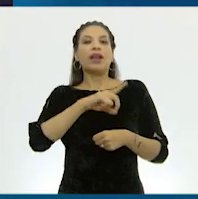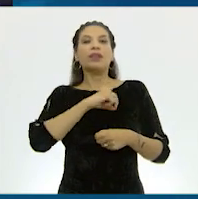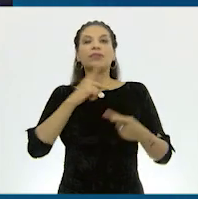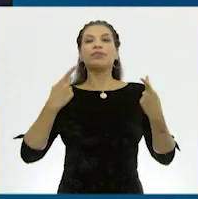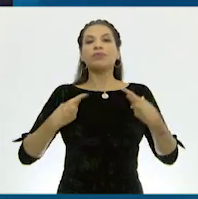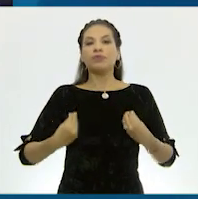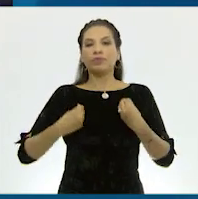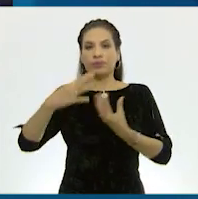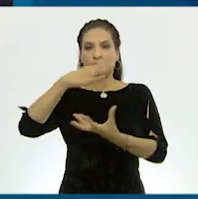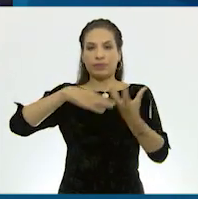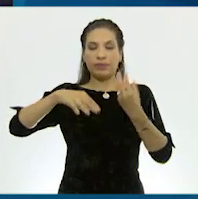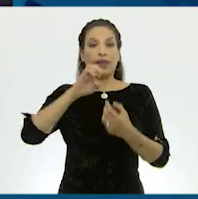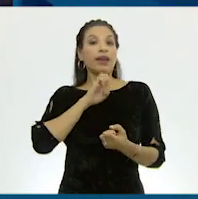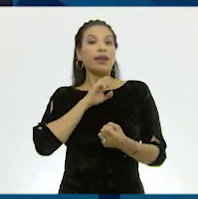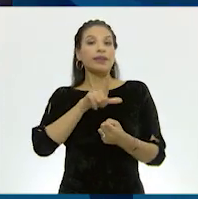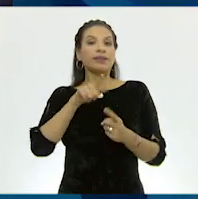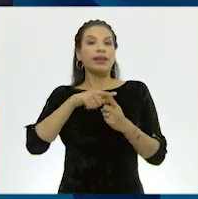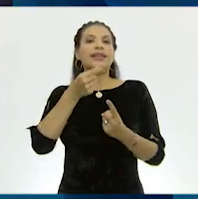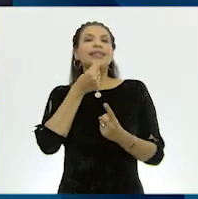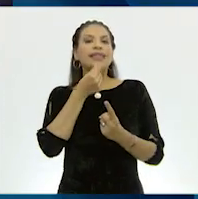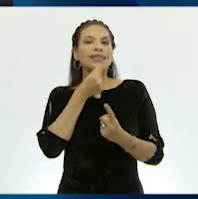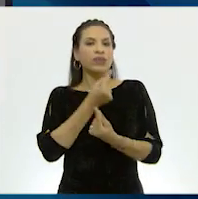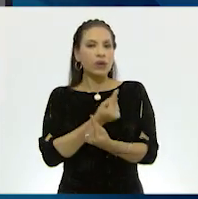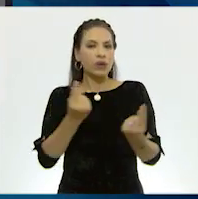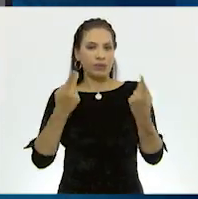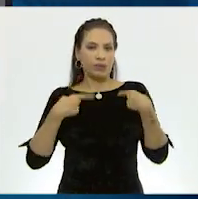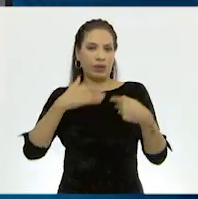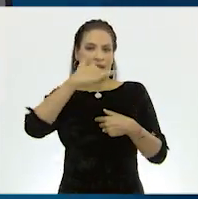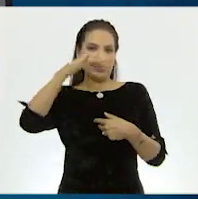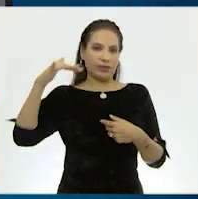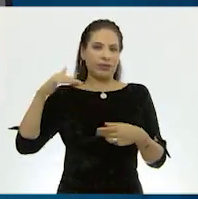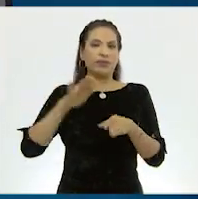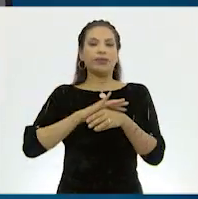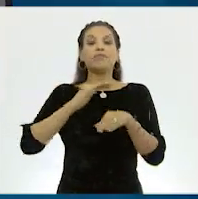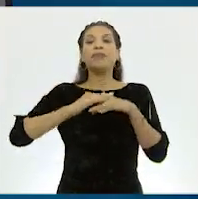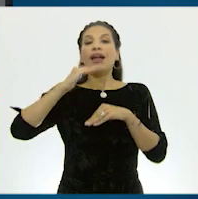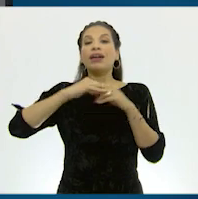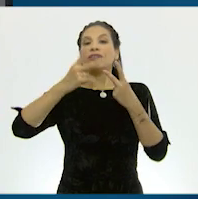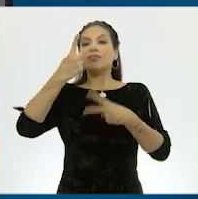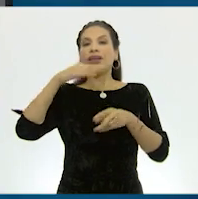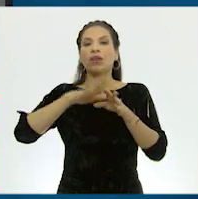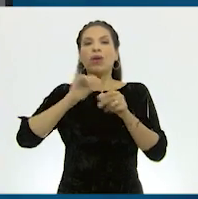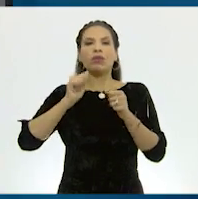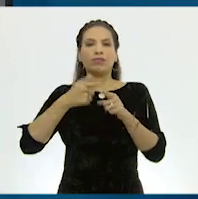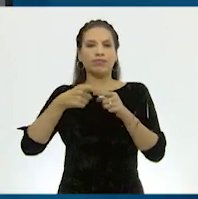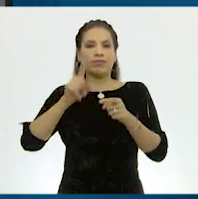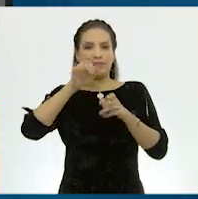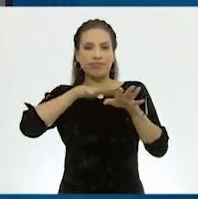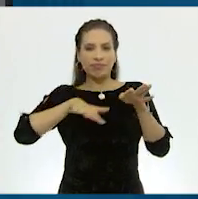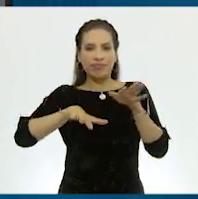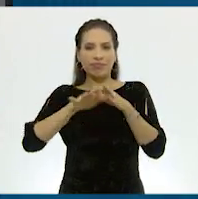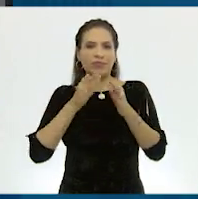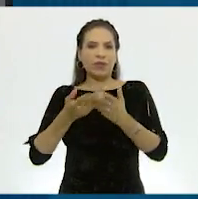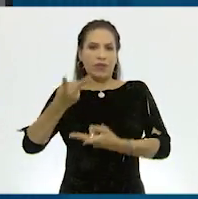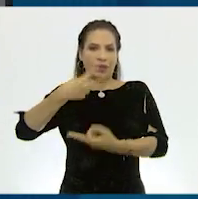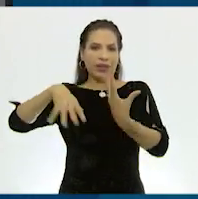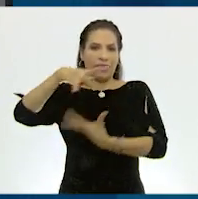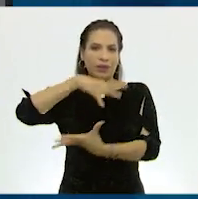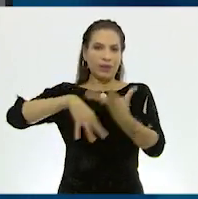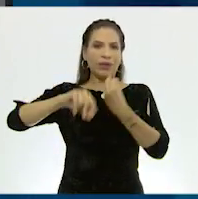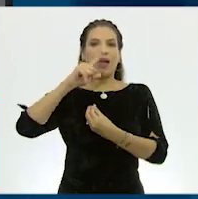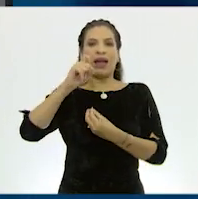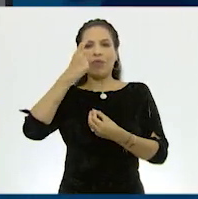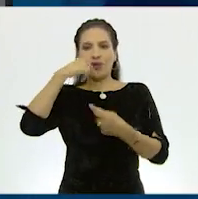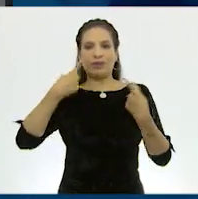habitantes, en especial la de niños y ancianos Cada vez es mayor la explotación de los mantos acuíferos para dotar de agua